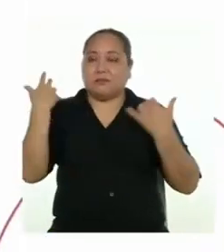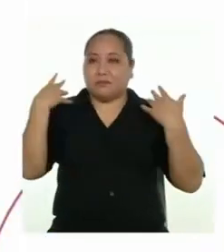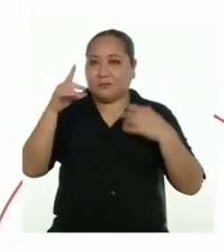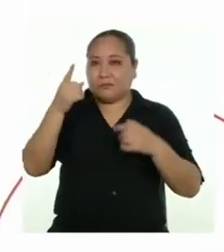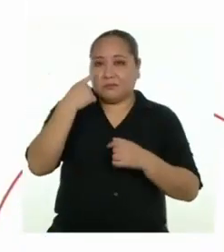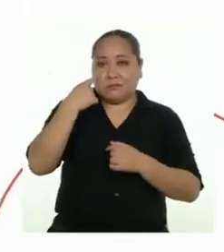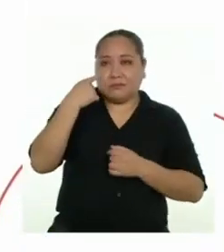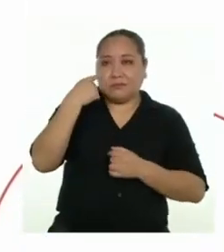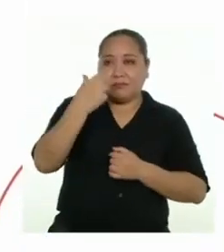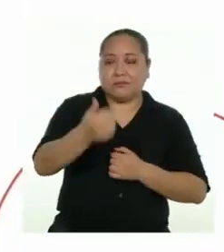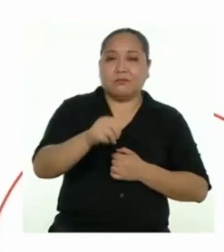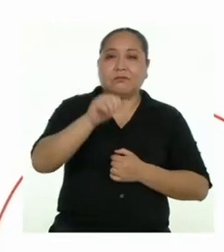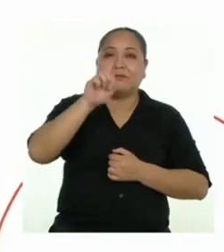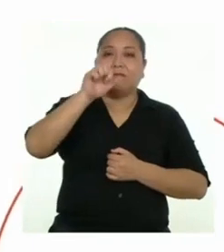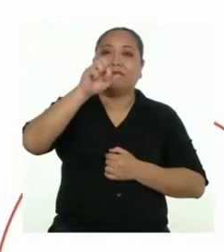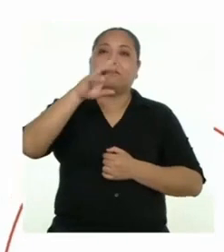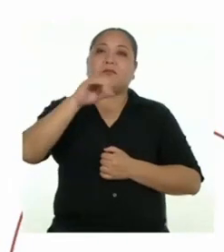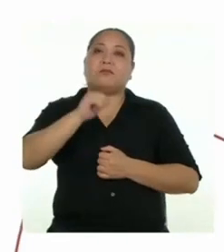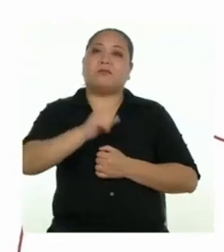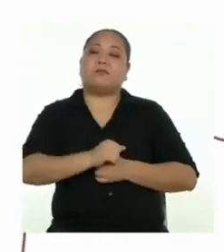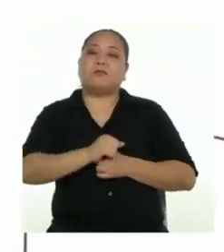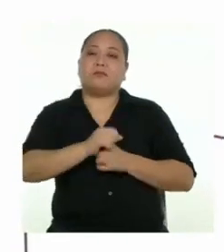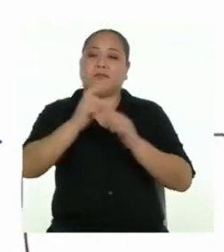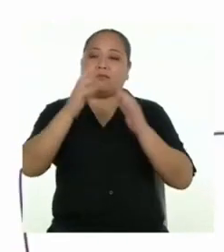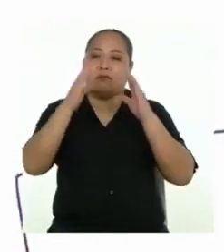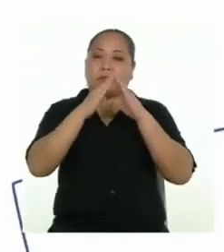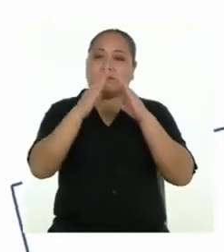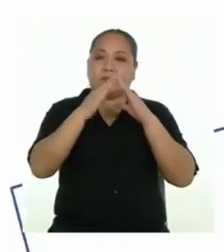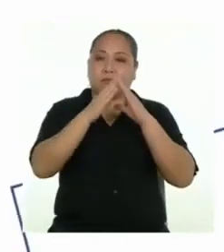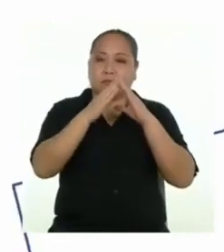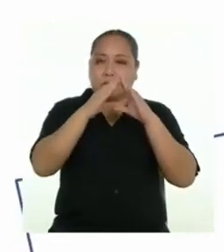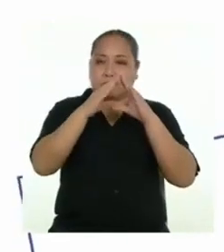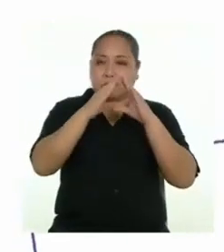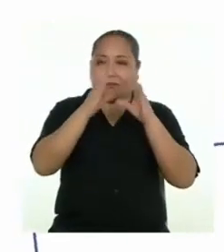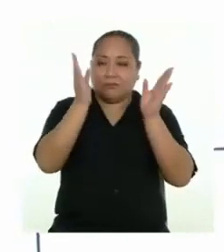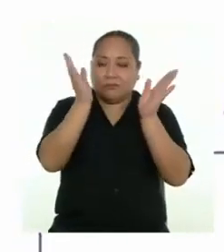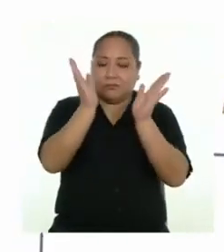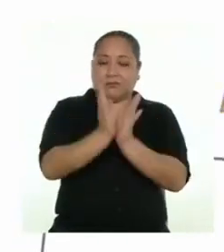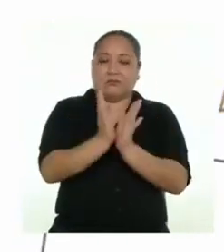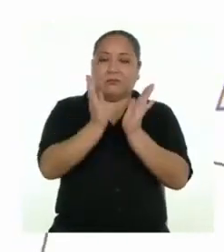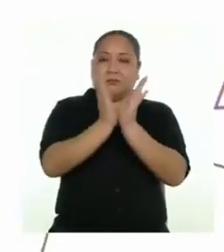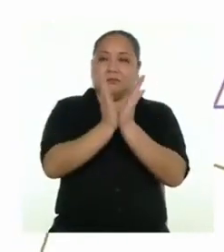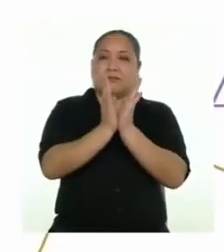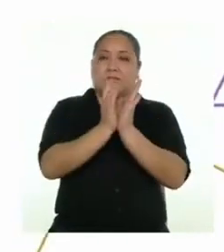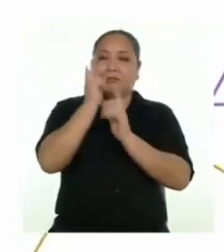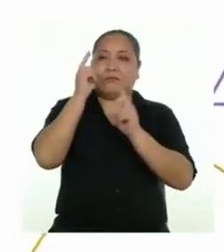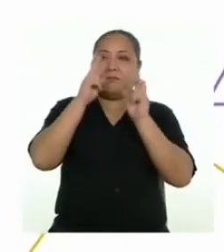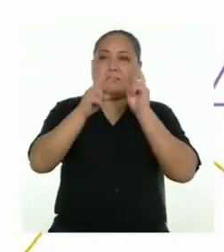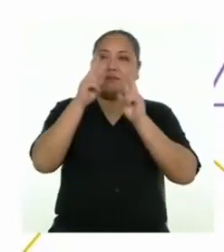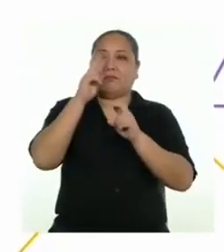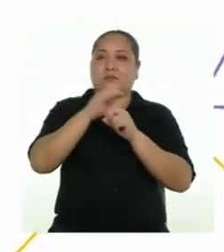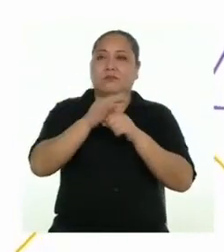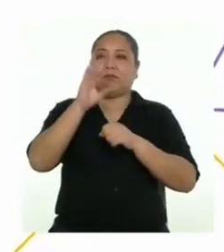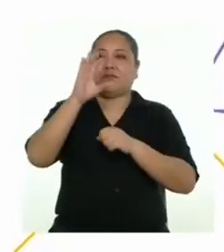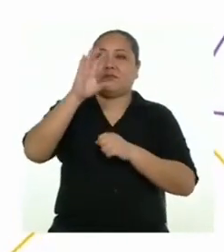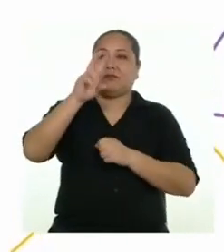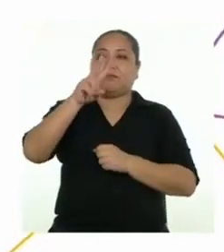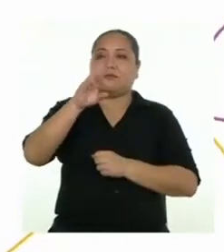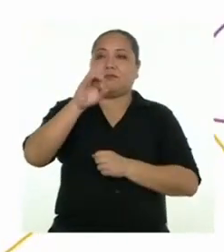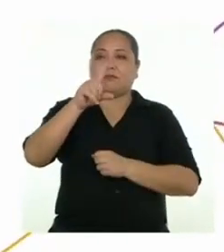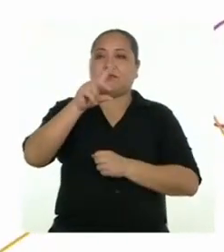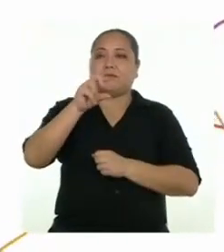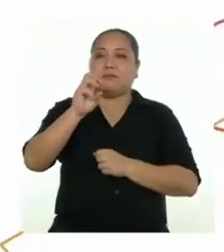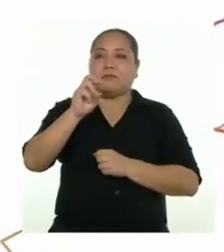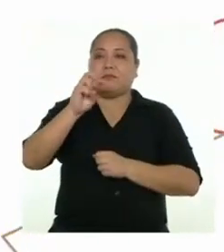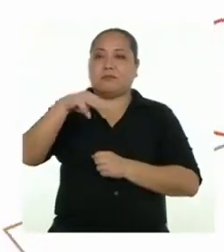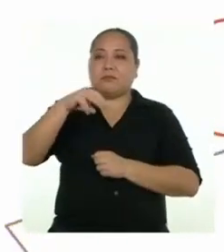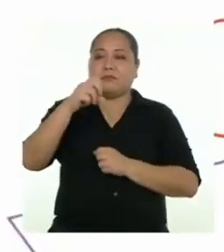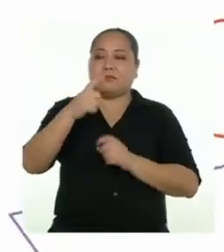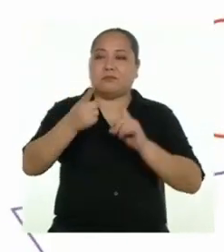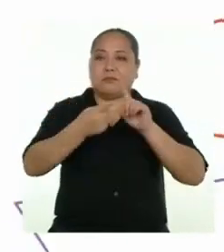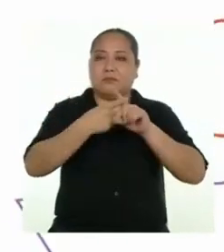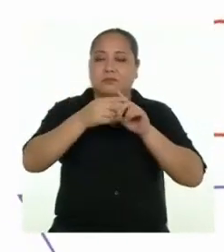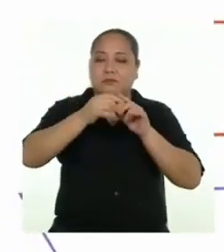conocemos el área del triángulo equilátero, determinemos su volumen multiplicándolo por el largo de la zanja.